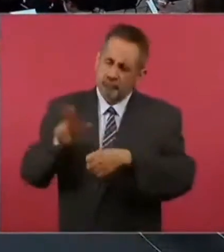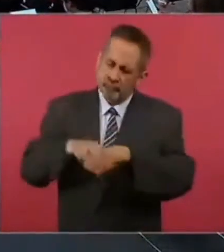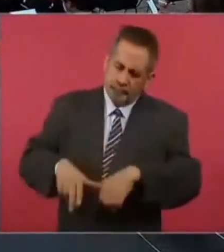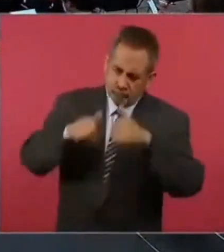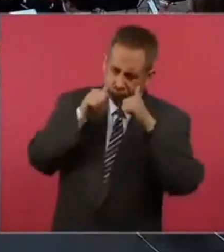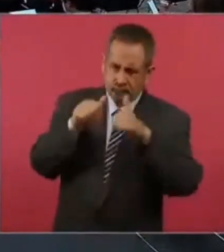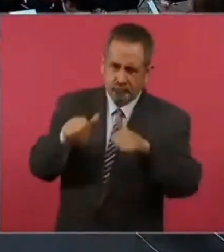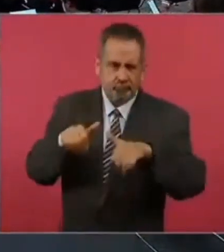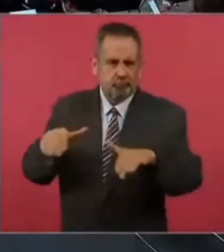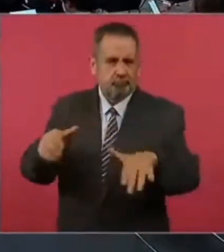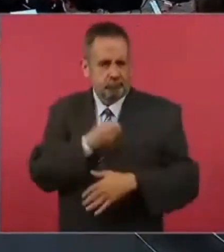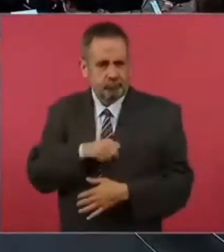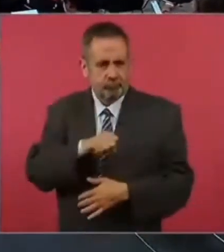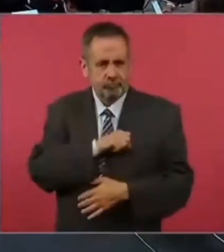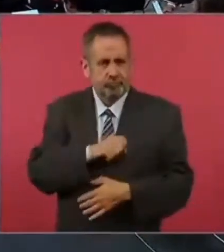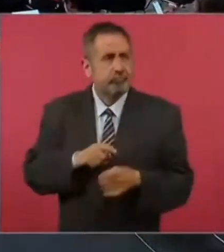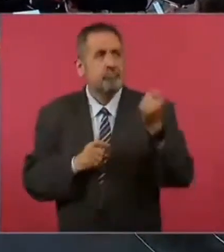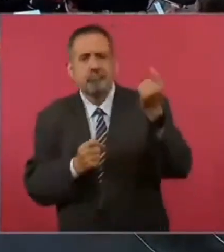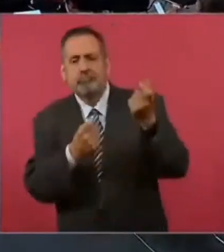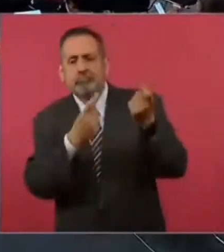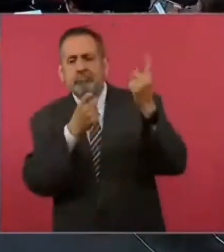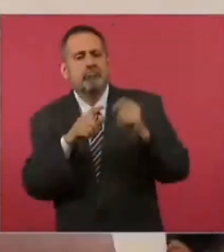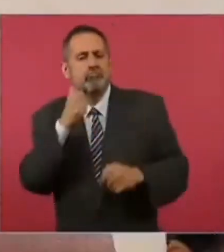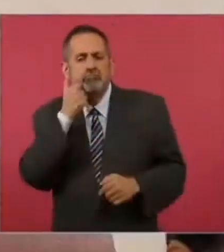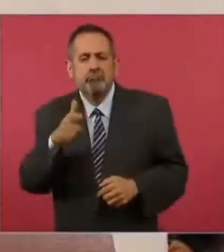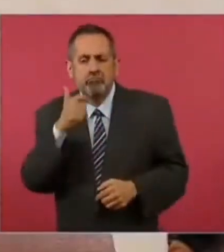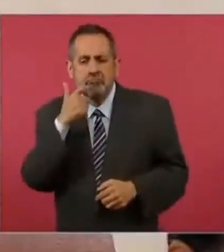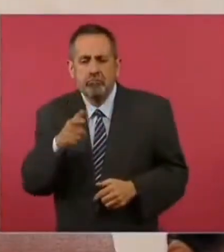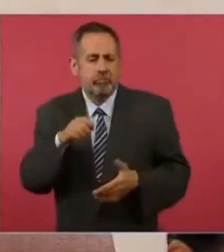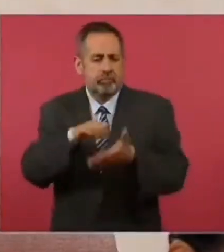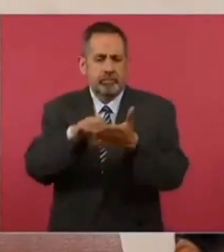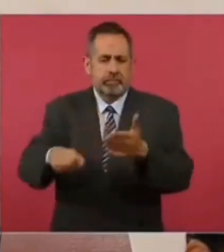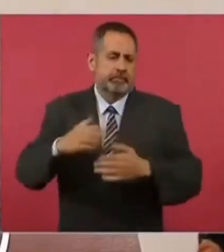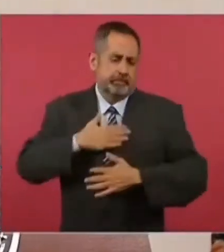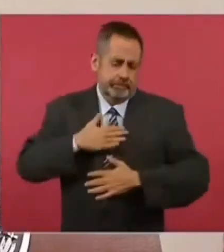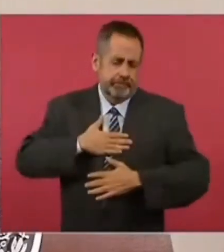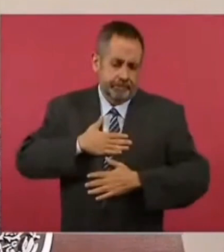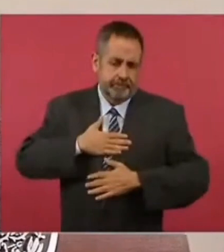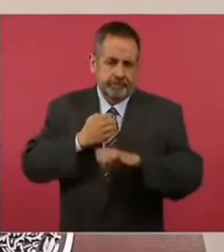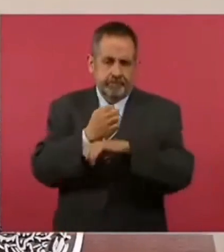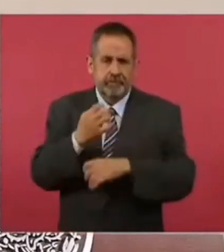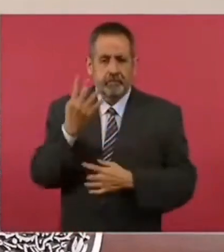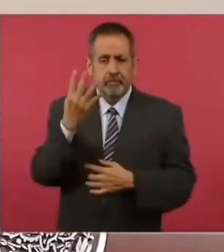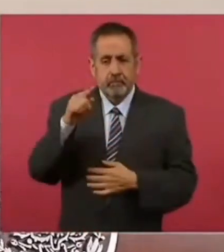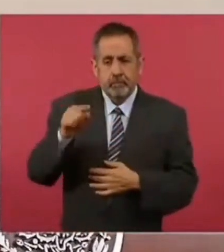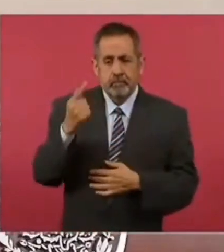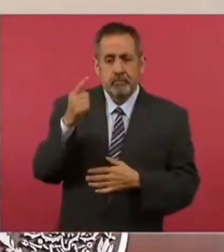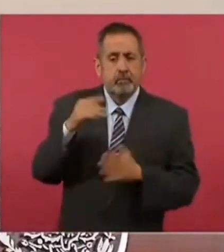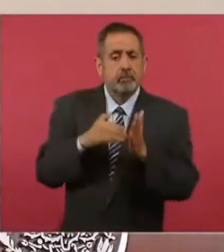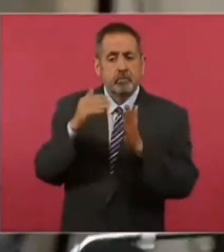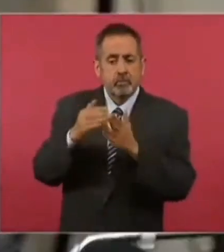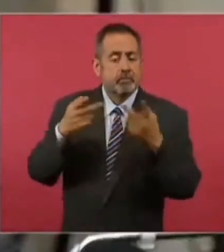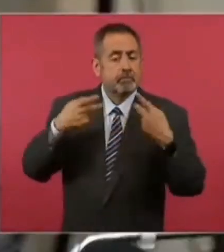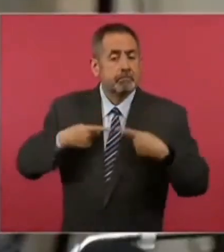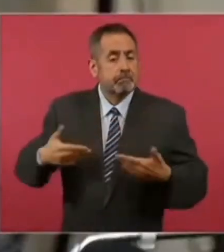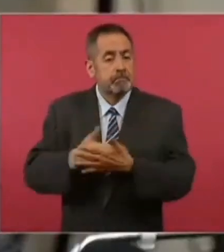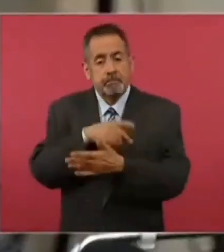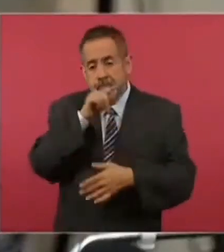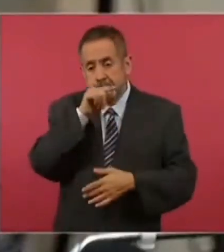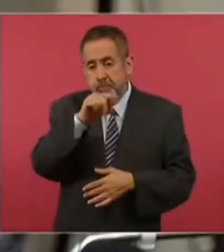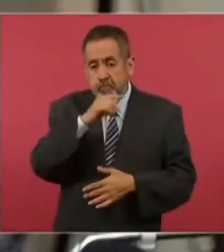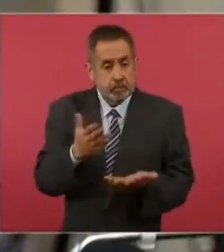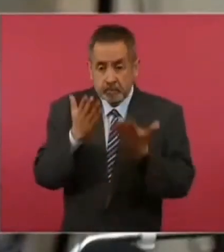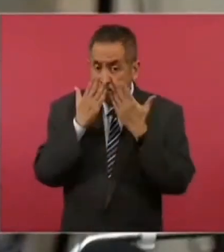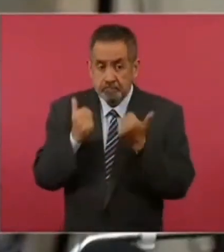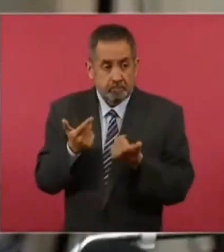derecho de salud. Cuando vemos, pongo un ejemplo, mi estado, 4.1 millones de jaliscienses que no